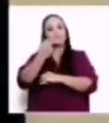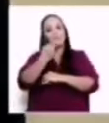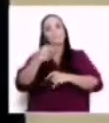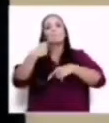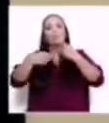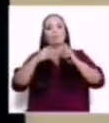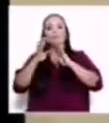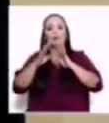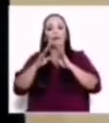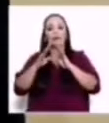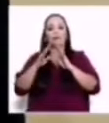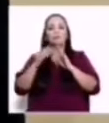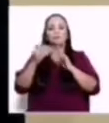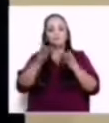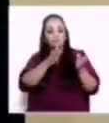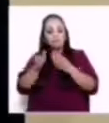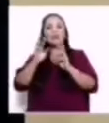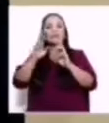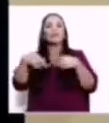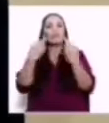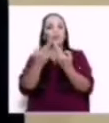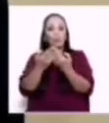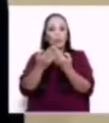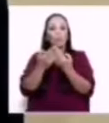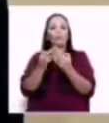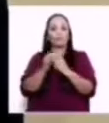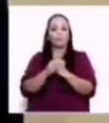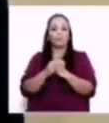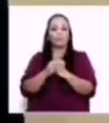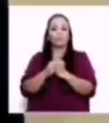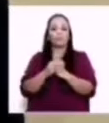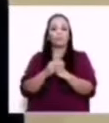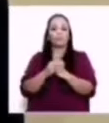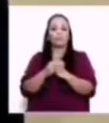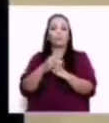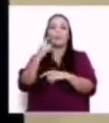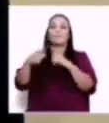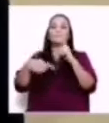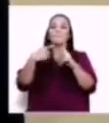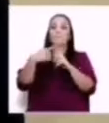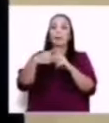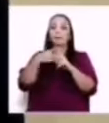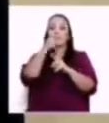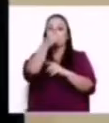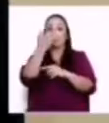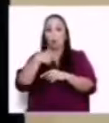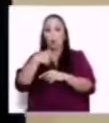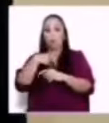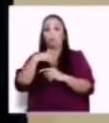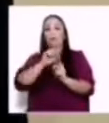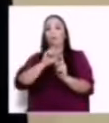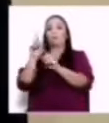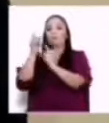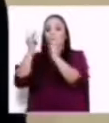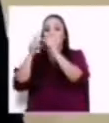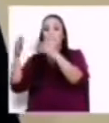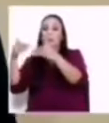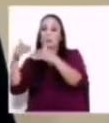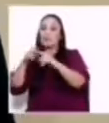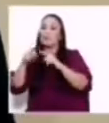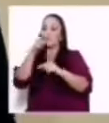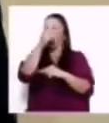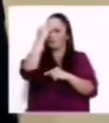planeada una reunión que incluso era una visita del presidente Cortizo a Panamá. Pero usted sabe lo que pasó.